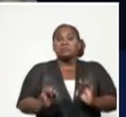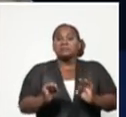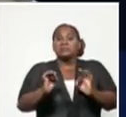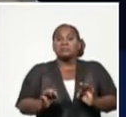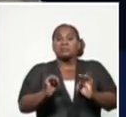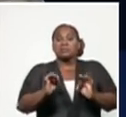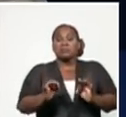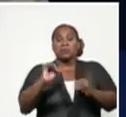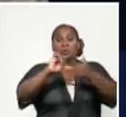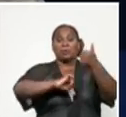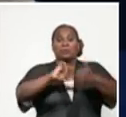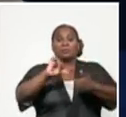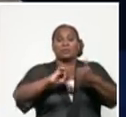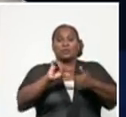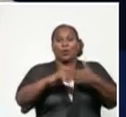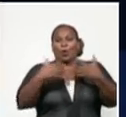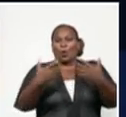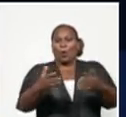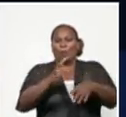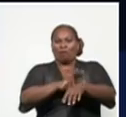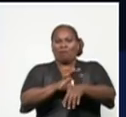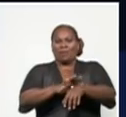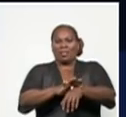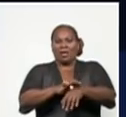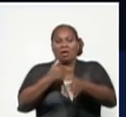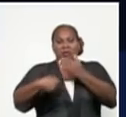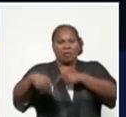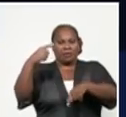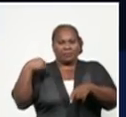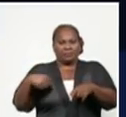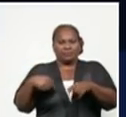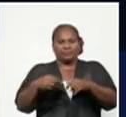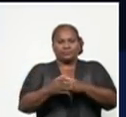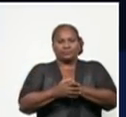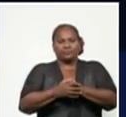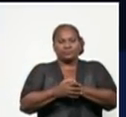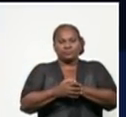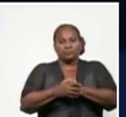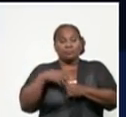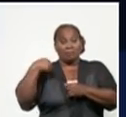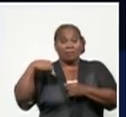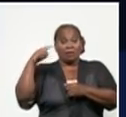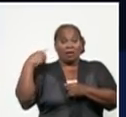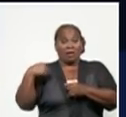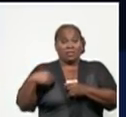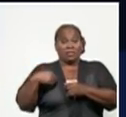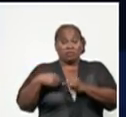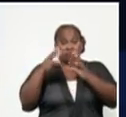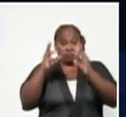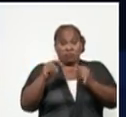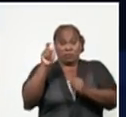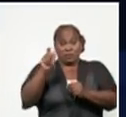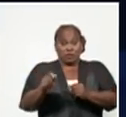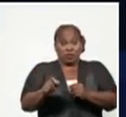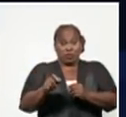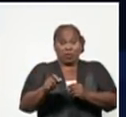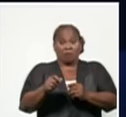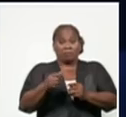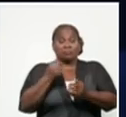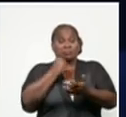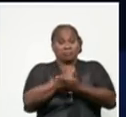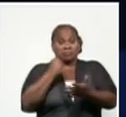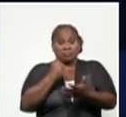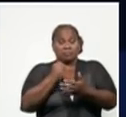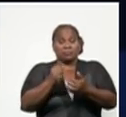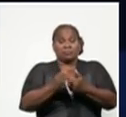comportamiento en el día de ayer, ¿no? El día de ayer, teniendo en cuenta el número de casos confirmados, el número de contactos que